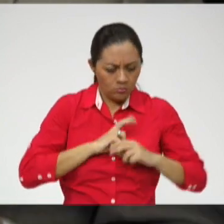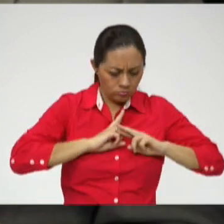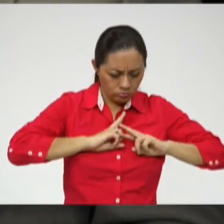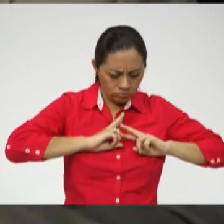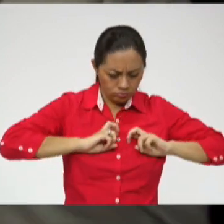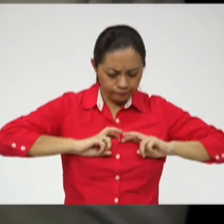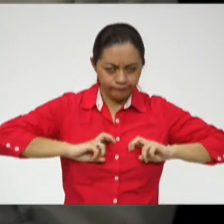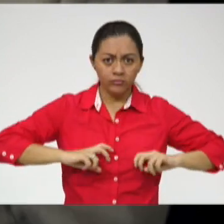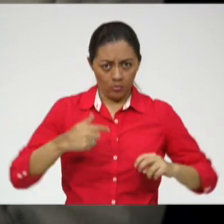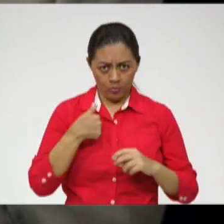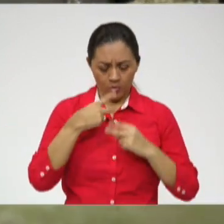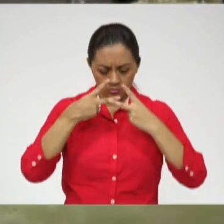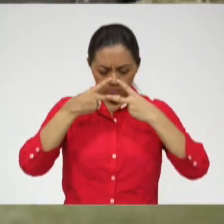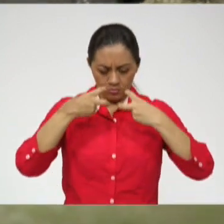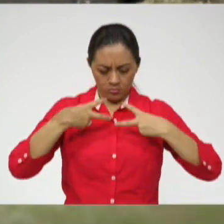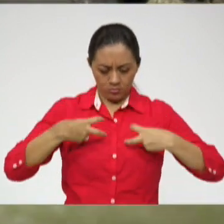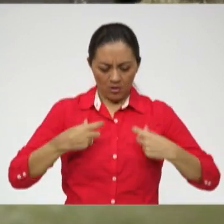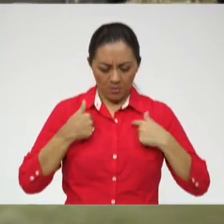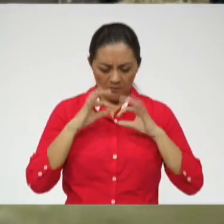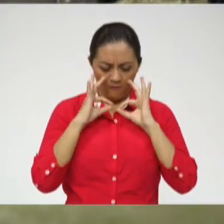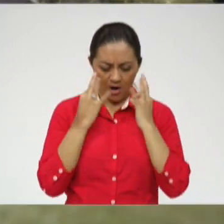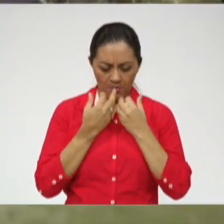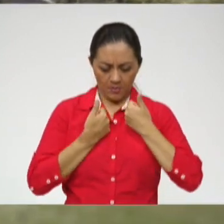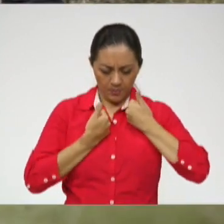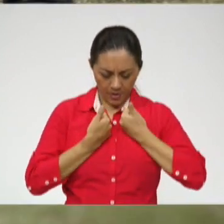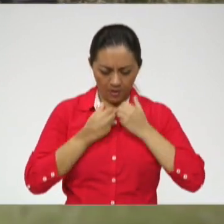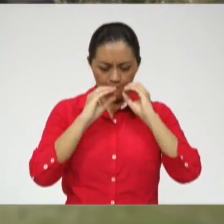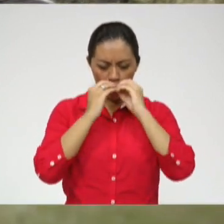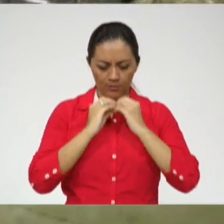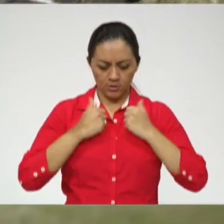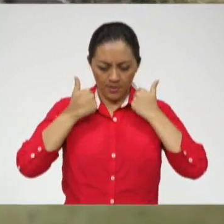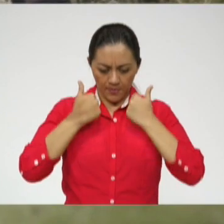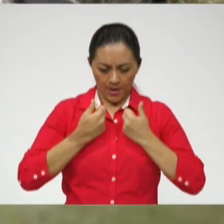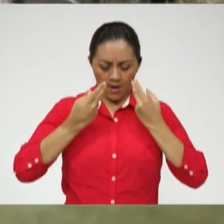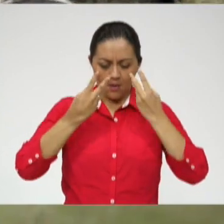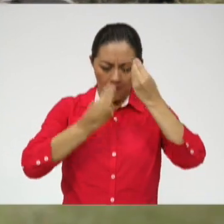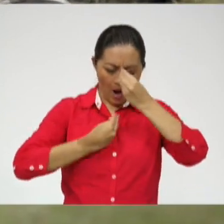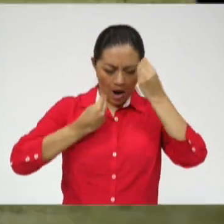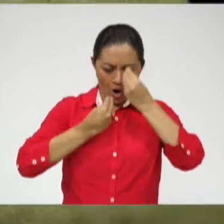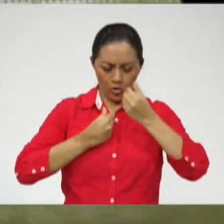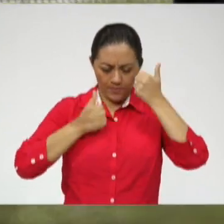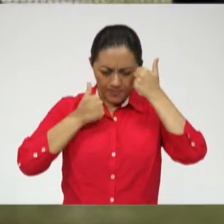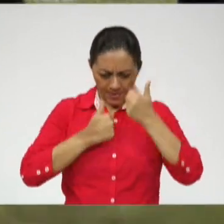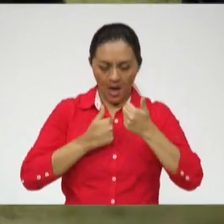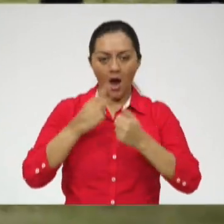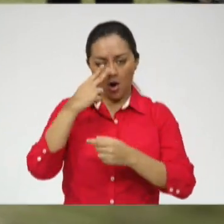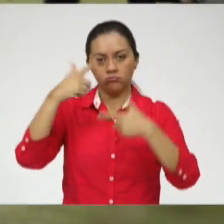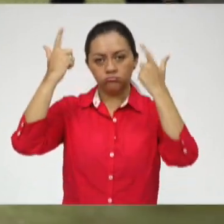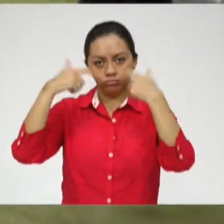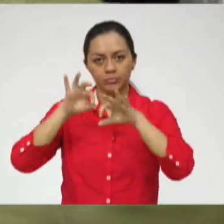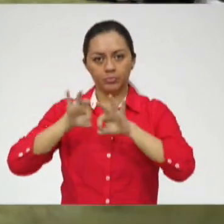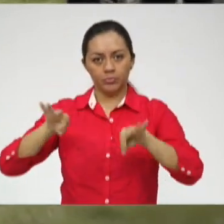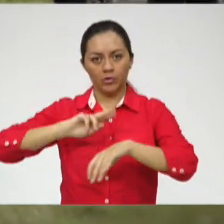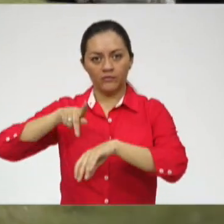porque yo sé de dónde vengo y qué formación me dio ese hogar de donde salí.